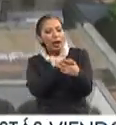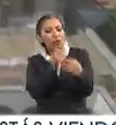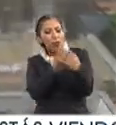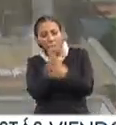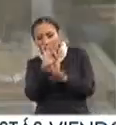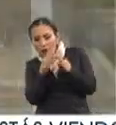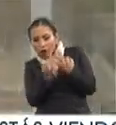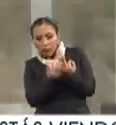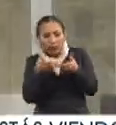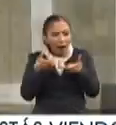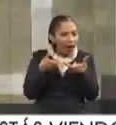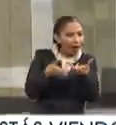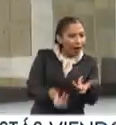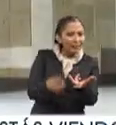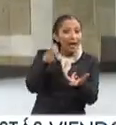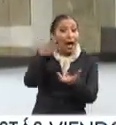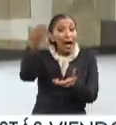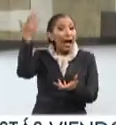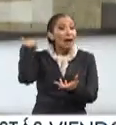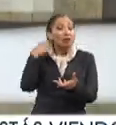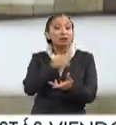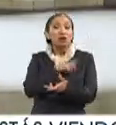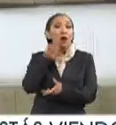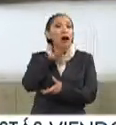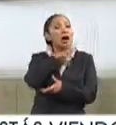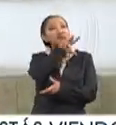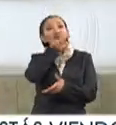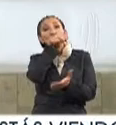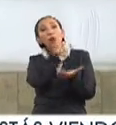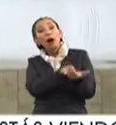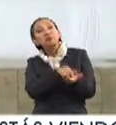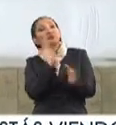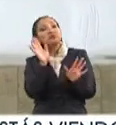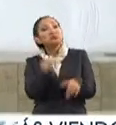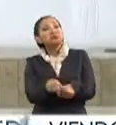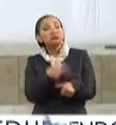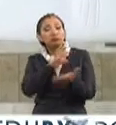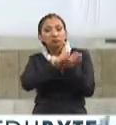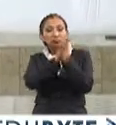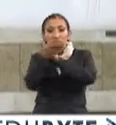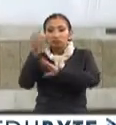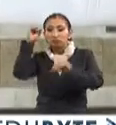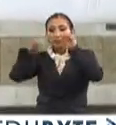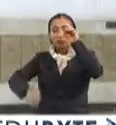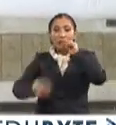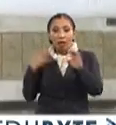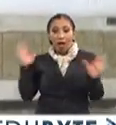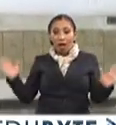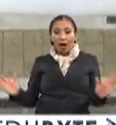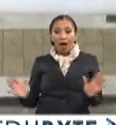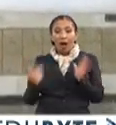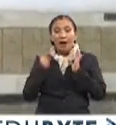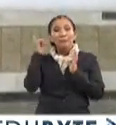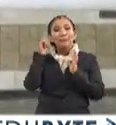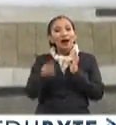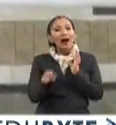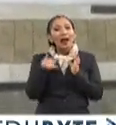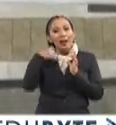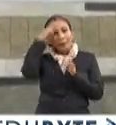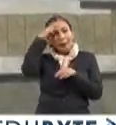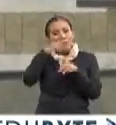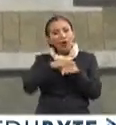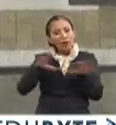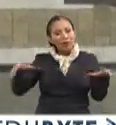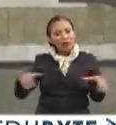una nueva realidad urbana, donde antes solo había un espacio público, lo transforma por unos instantes para dejarlo en la